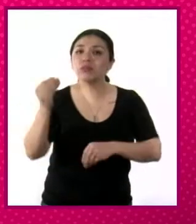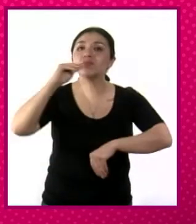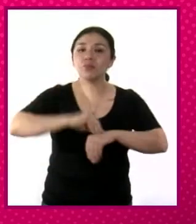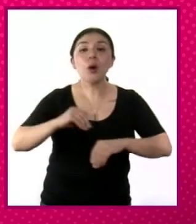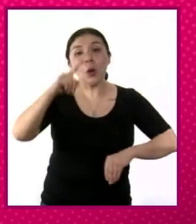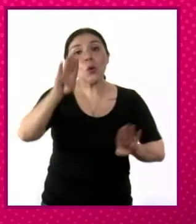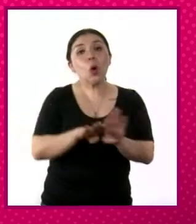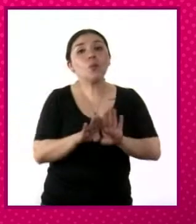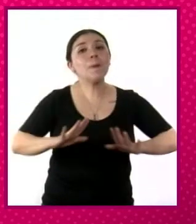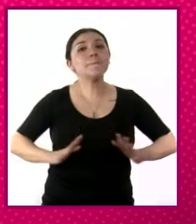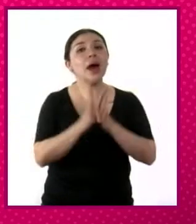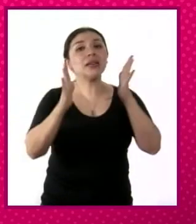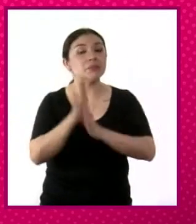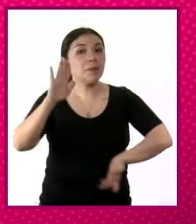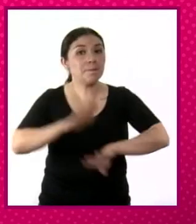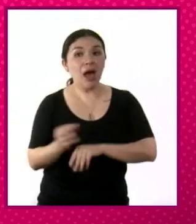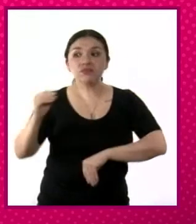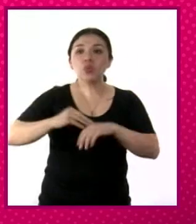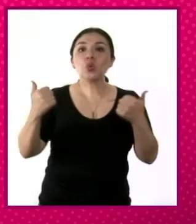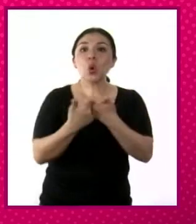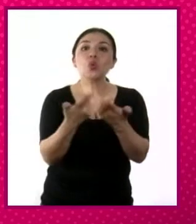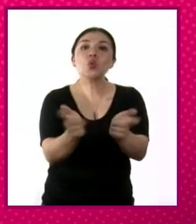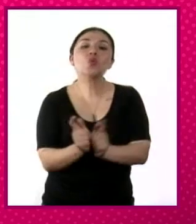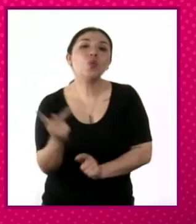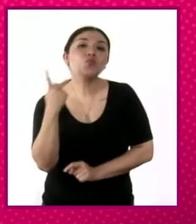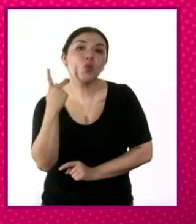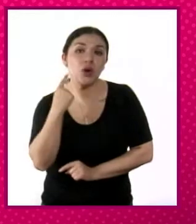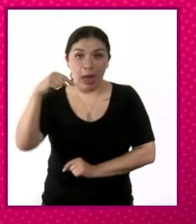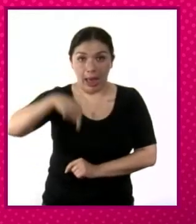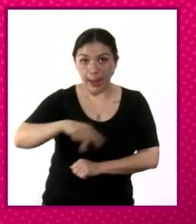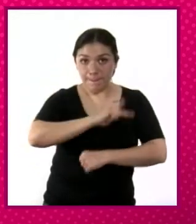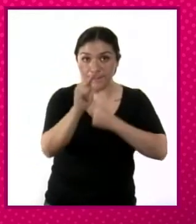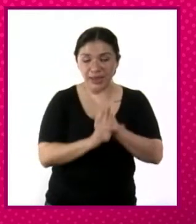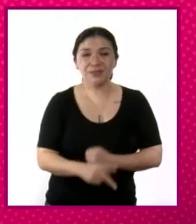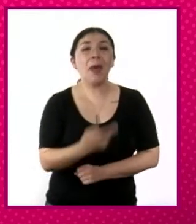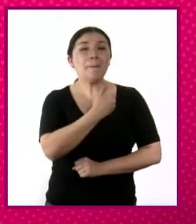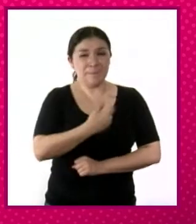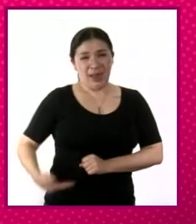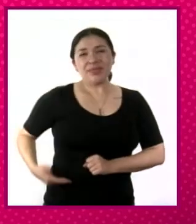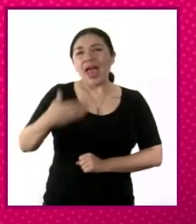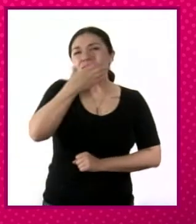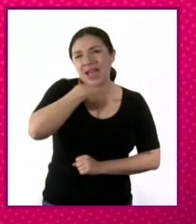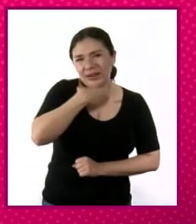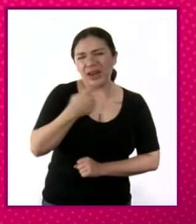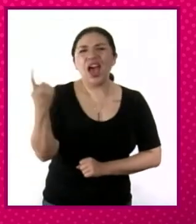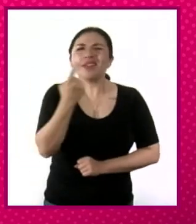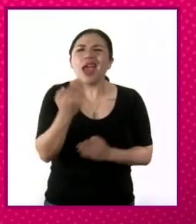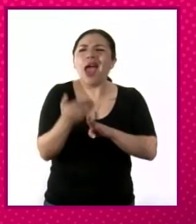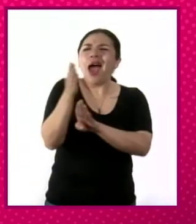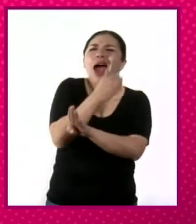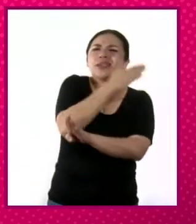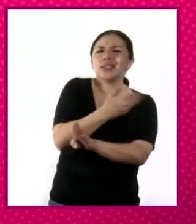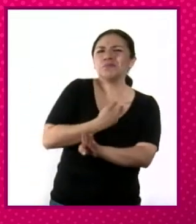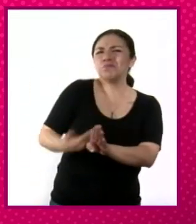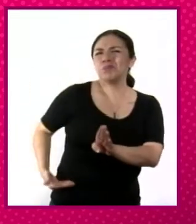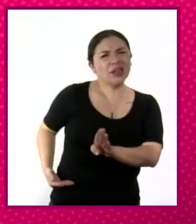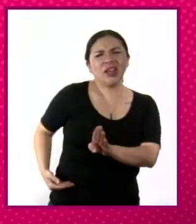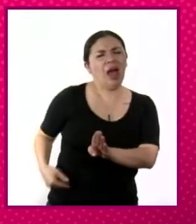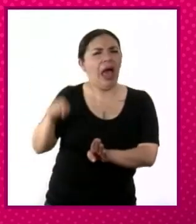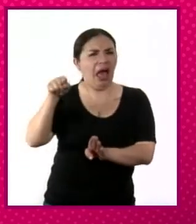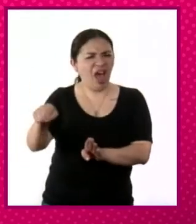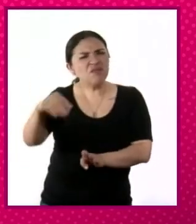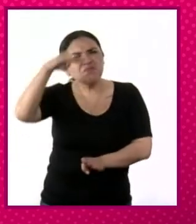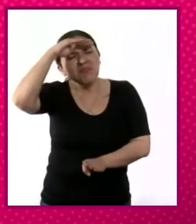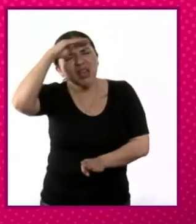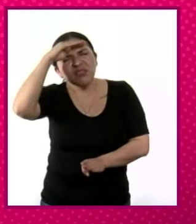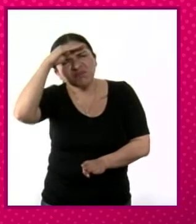participante activo de la vida política del país. Cárdenas, en contraste con sus predecesores y sus sucesores,